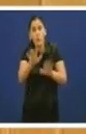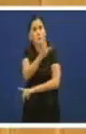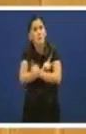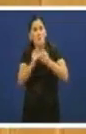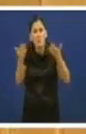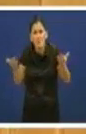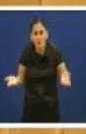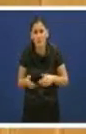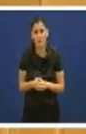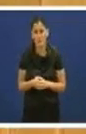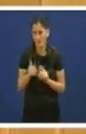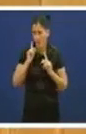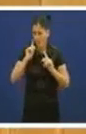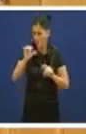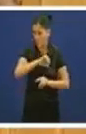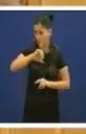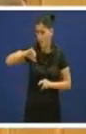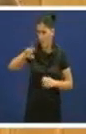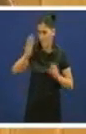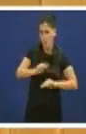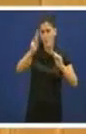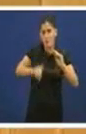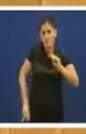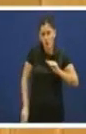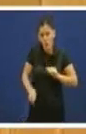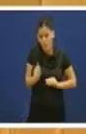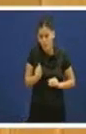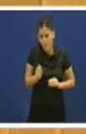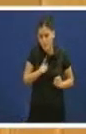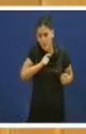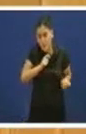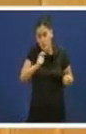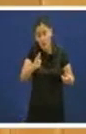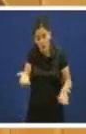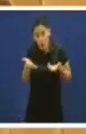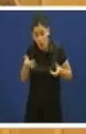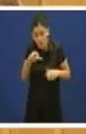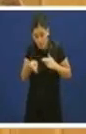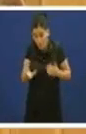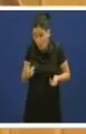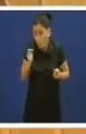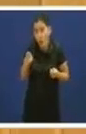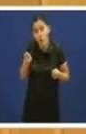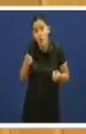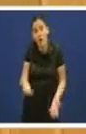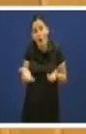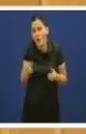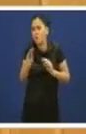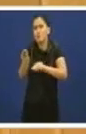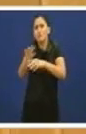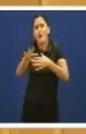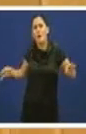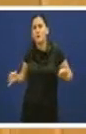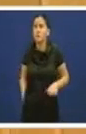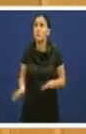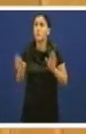Cale en vez de privatizar a formación profesional e darlle ganancias aos amigos e amigas de ustedes? O dedican precisamente